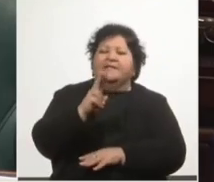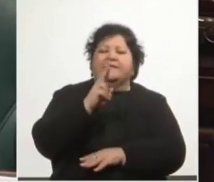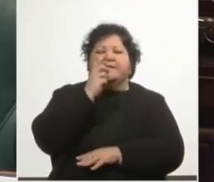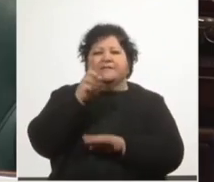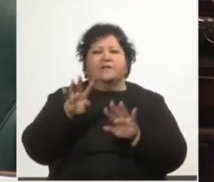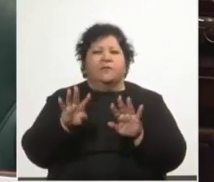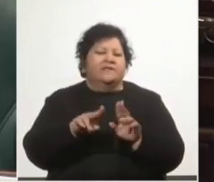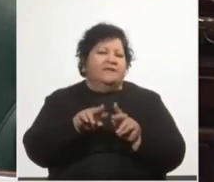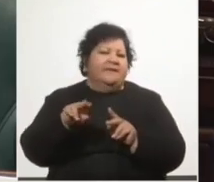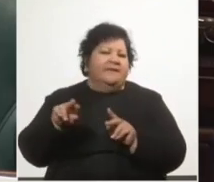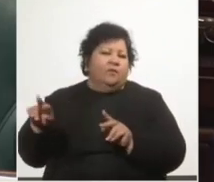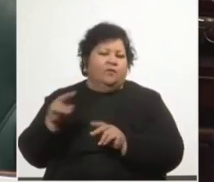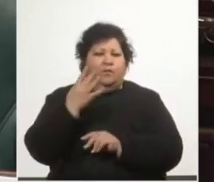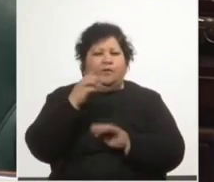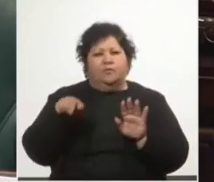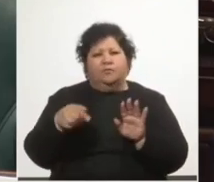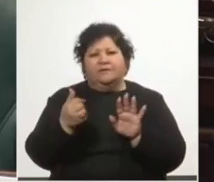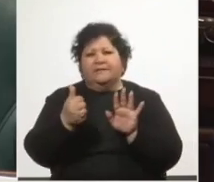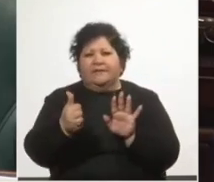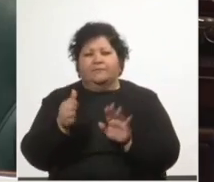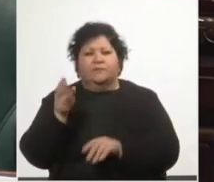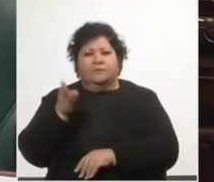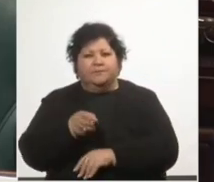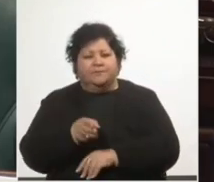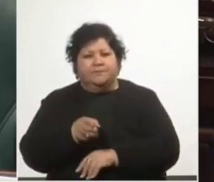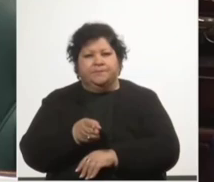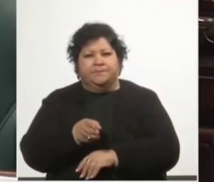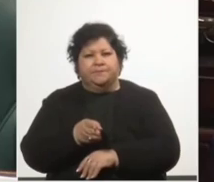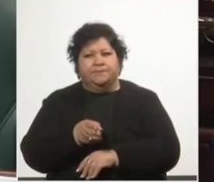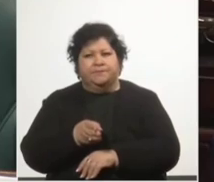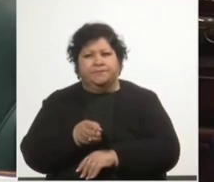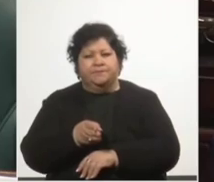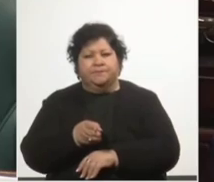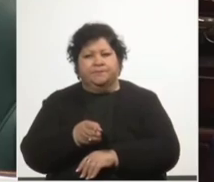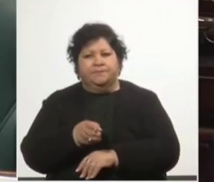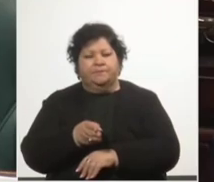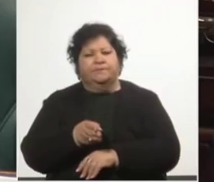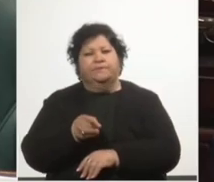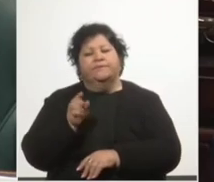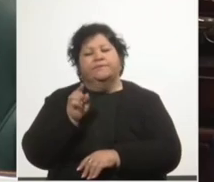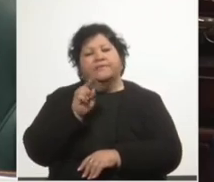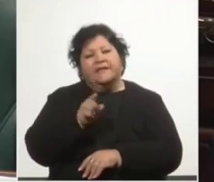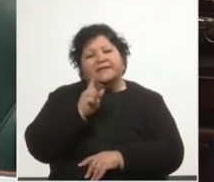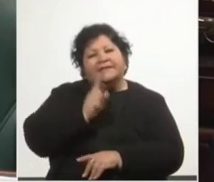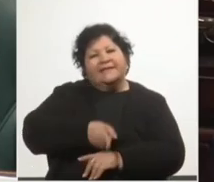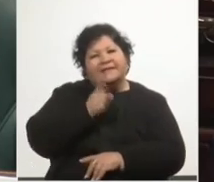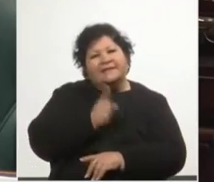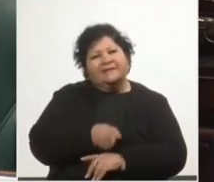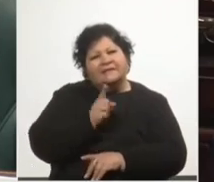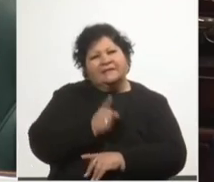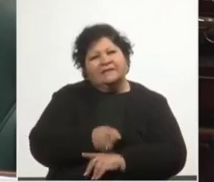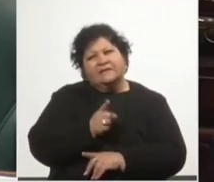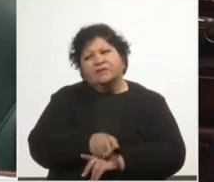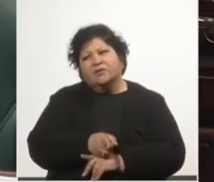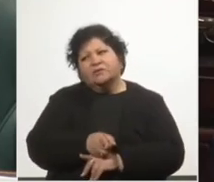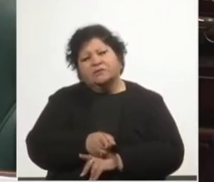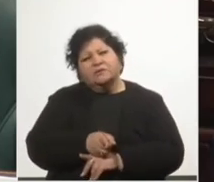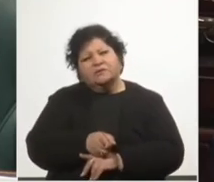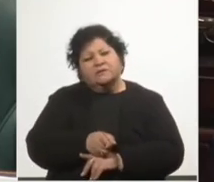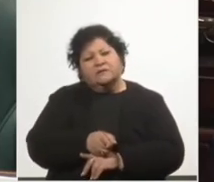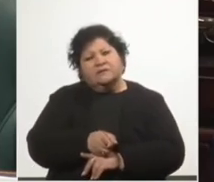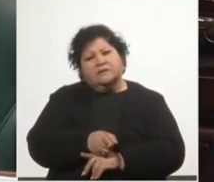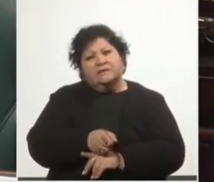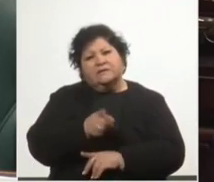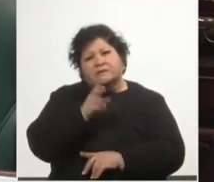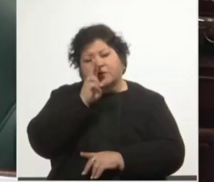mantuvo en 4.6 del PIB. Sin duda, curioso. Esta decisión implica que ahora el resultado estructural de 2019,